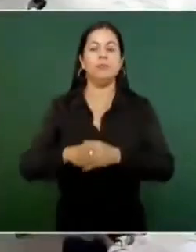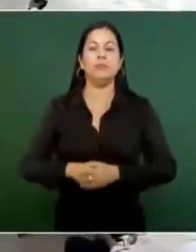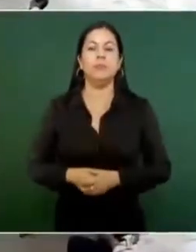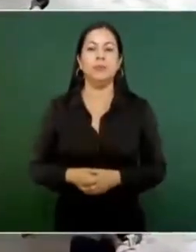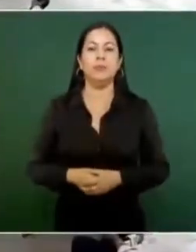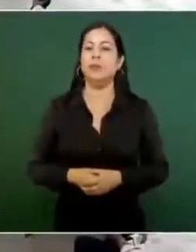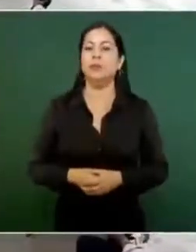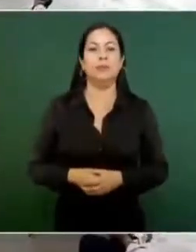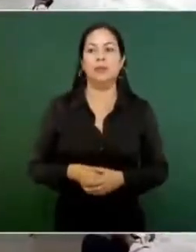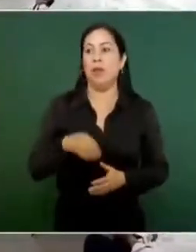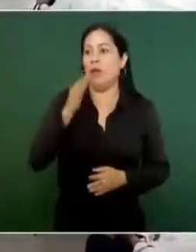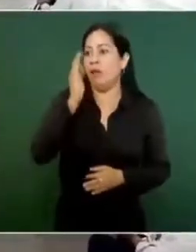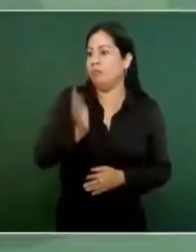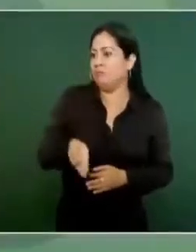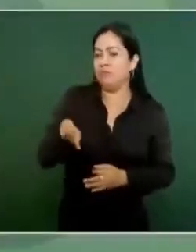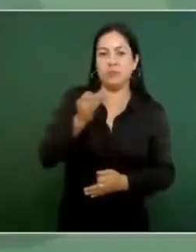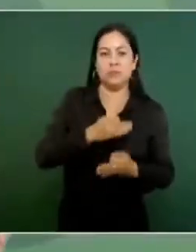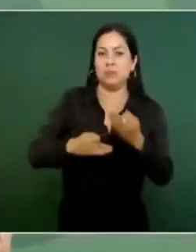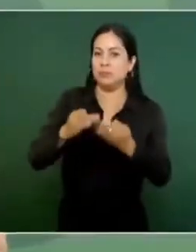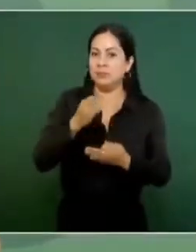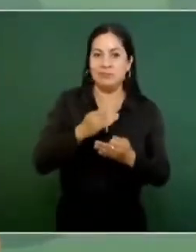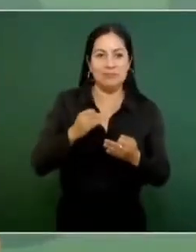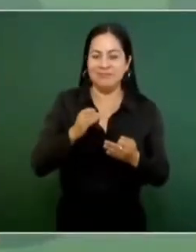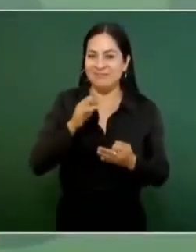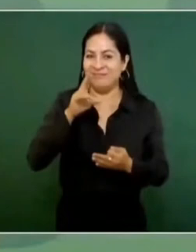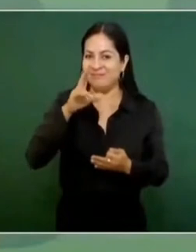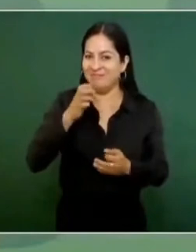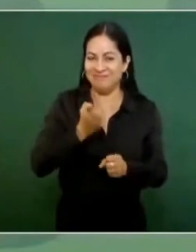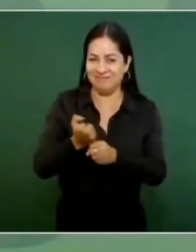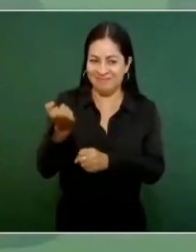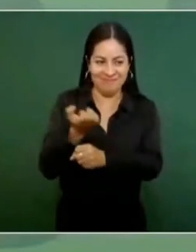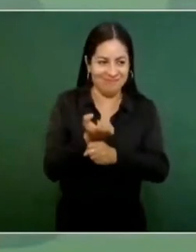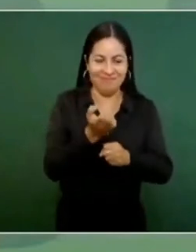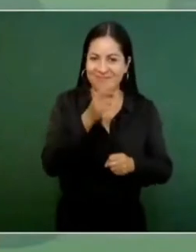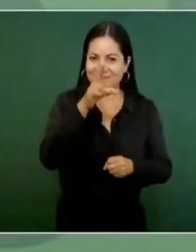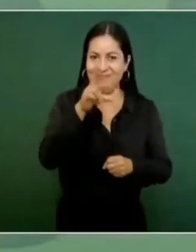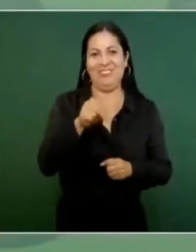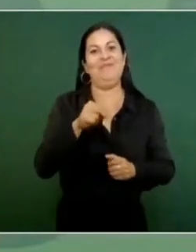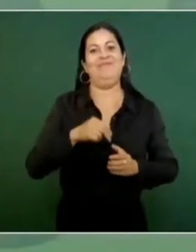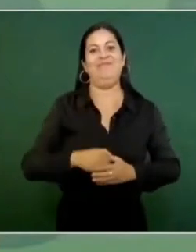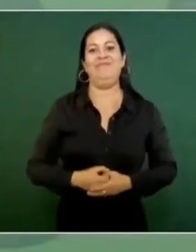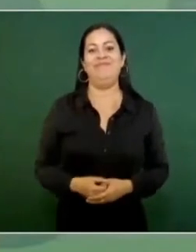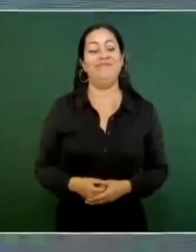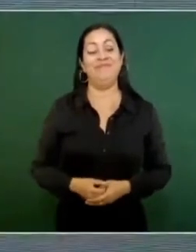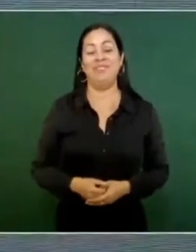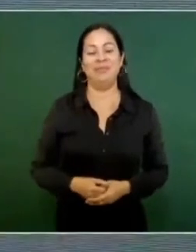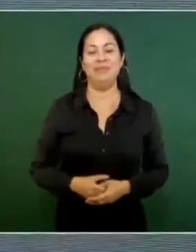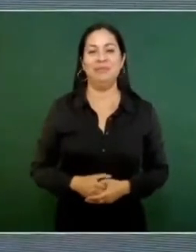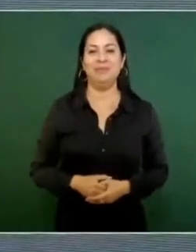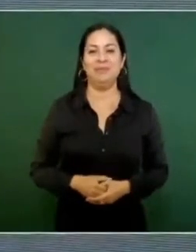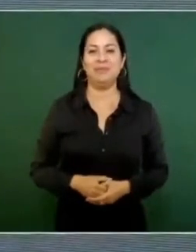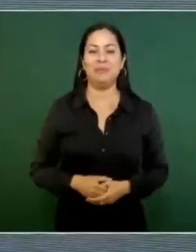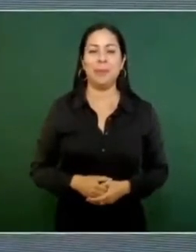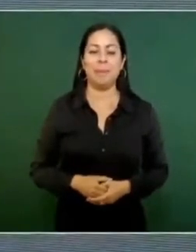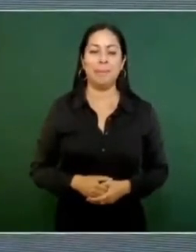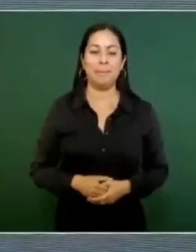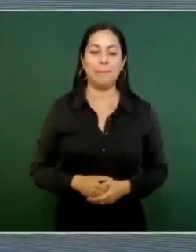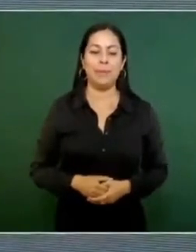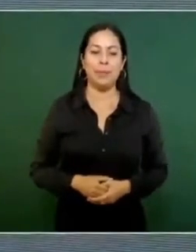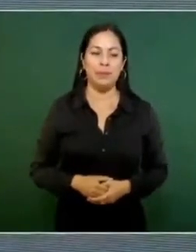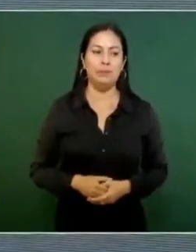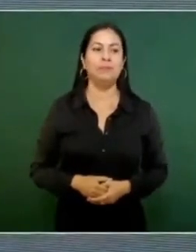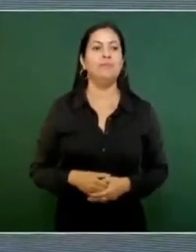no todos aceptaron los gobiernos estatales, que